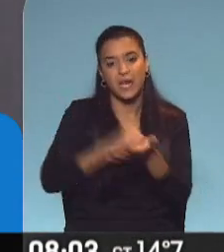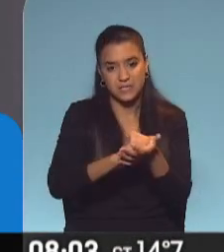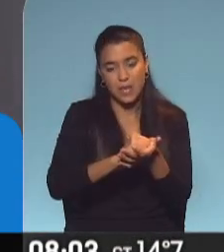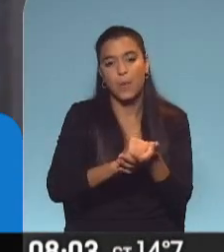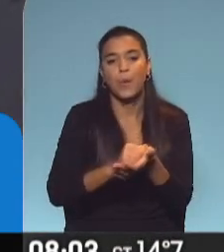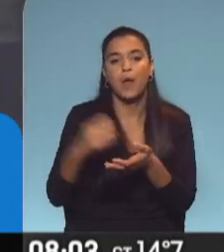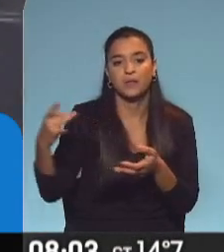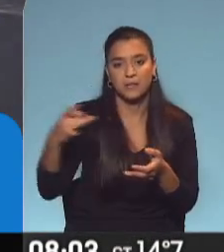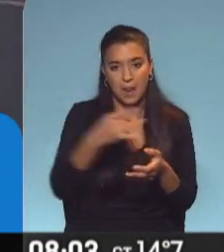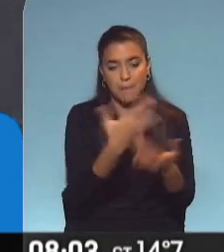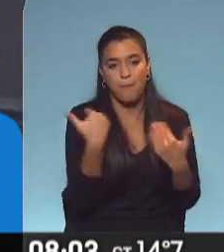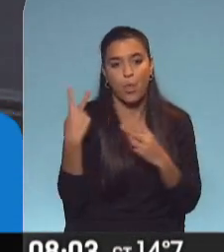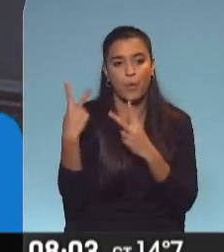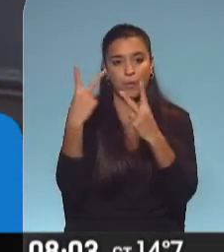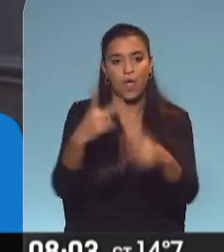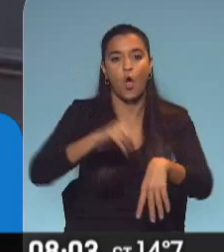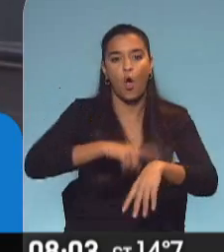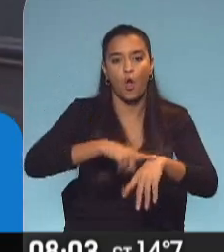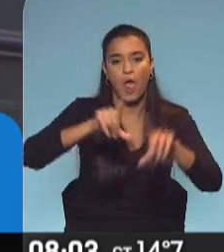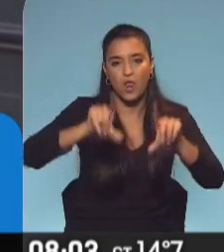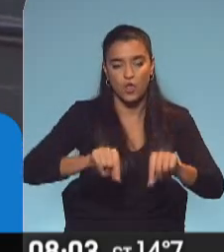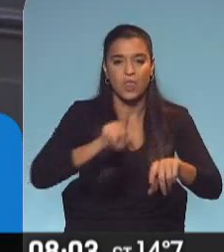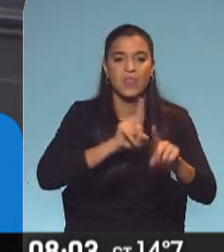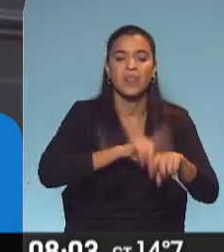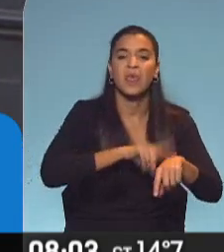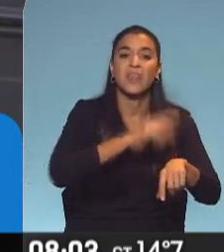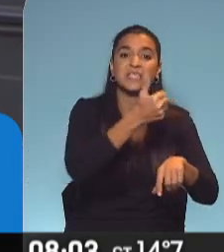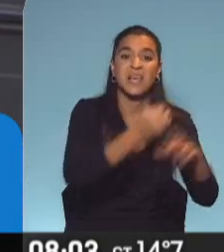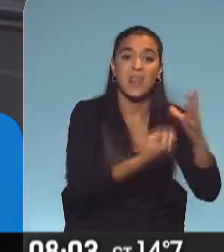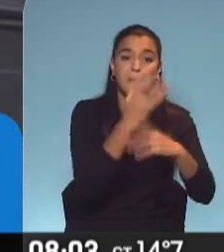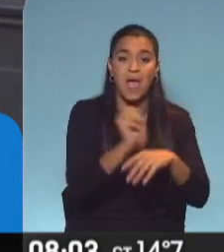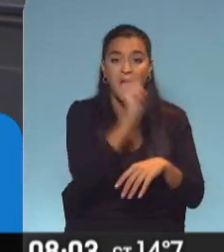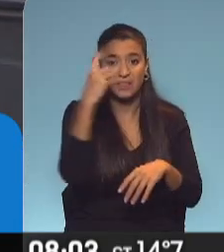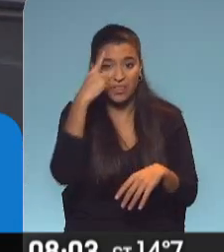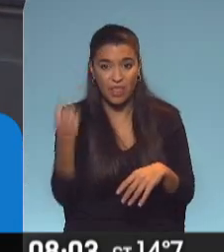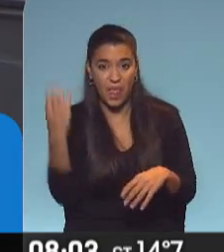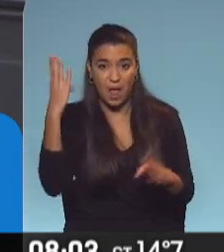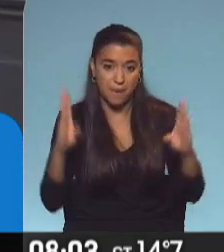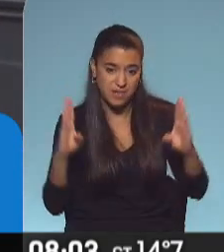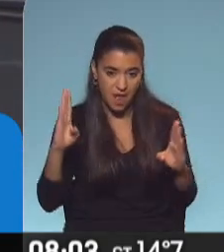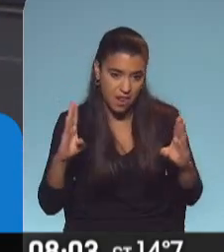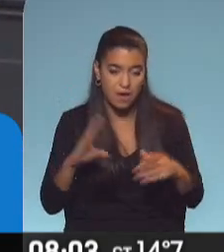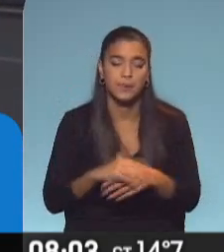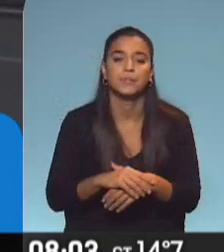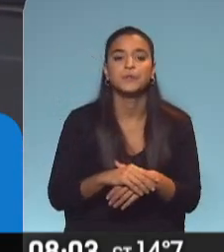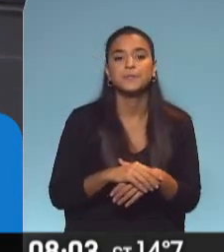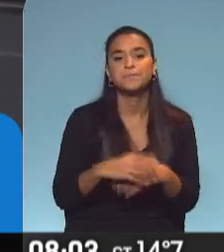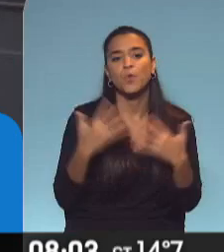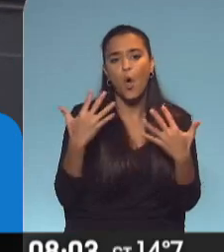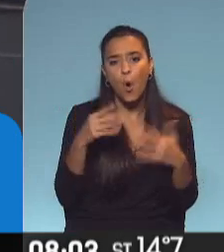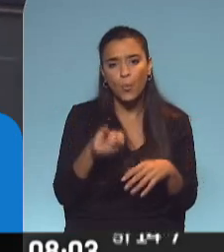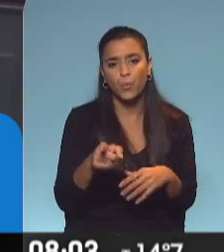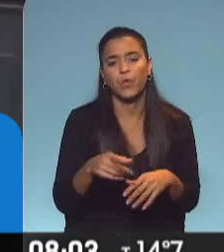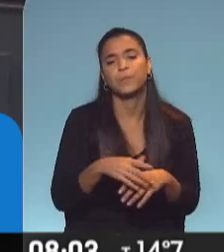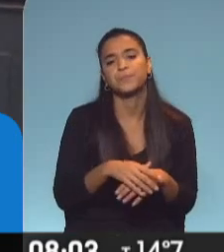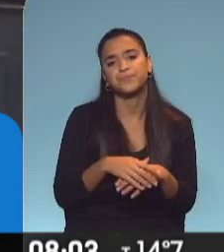su lugar para viajar en horarios pico, de 6 de la mañana a 10 de la mañana. Esto obviamente está